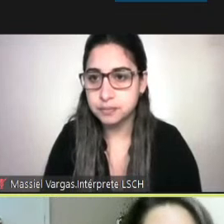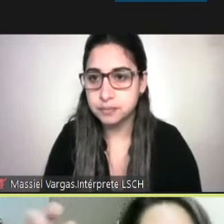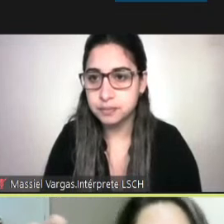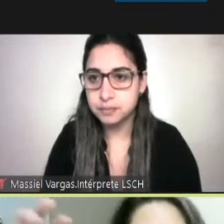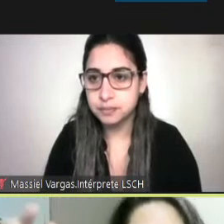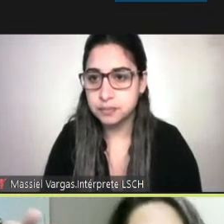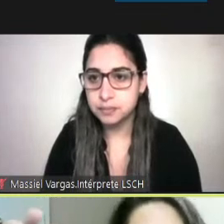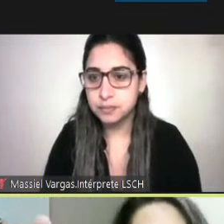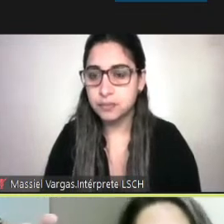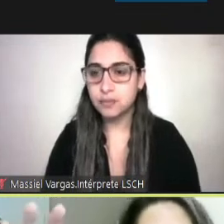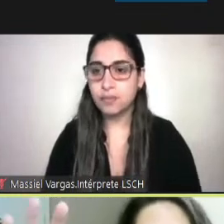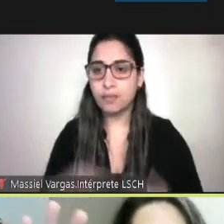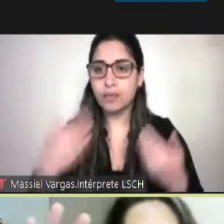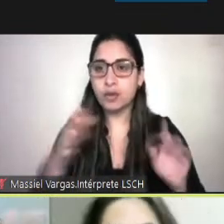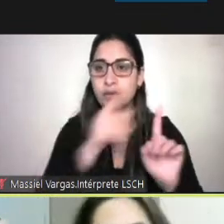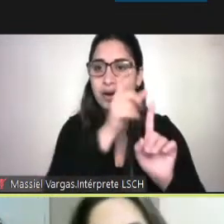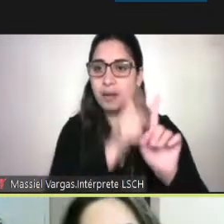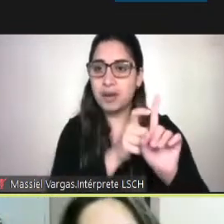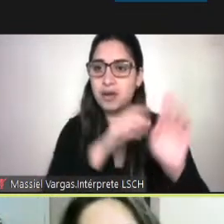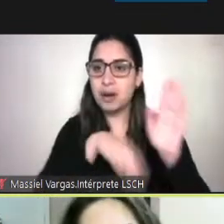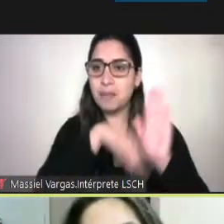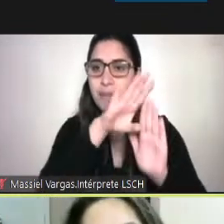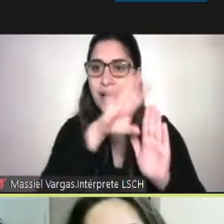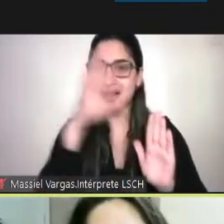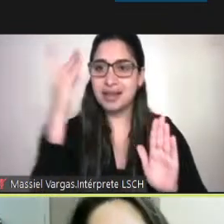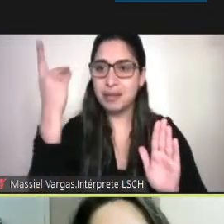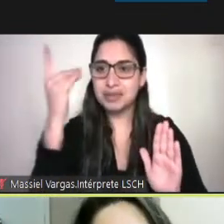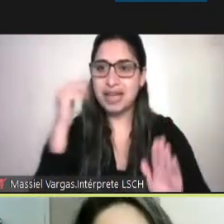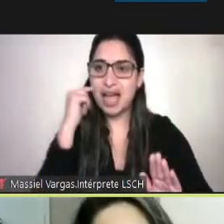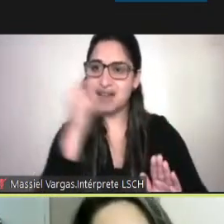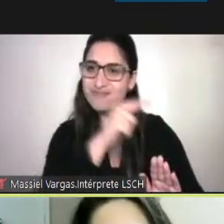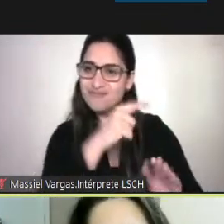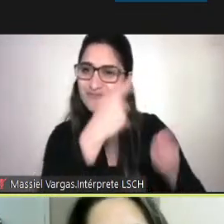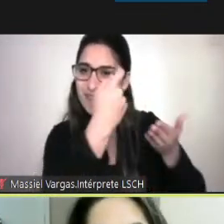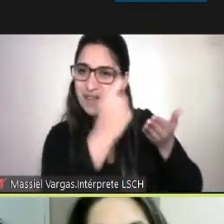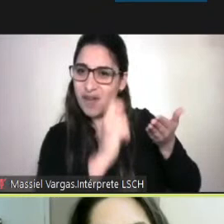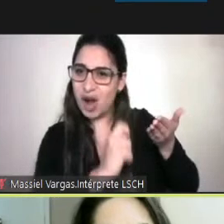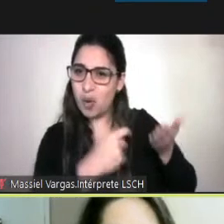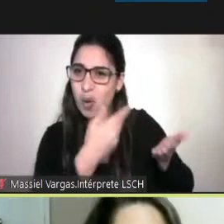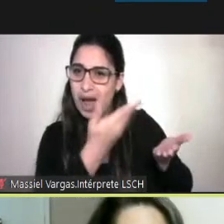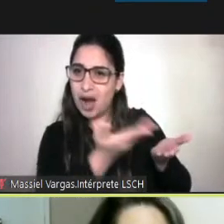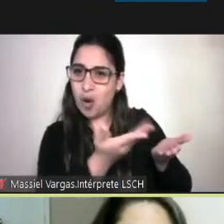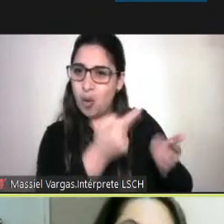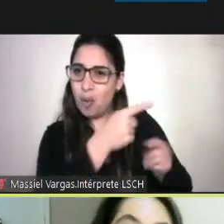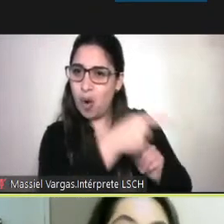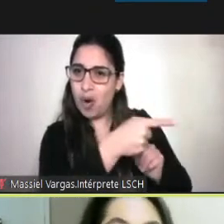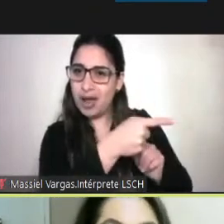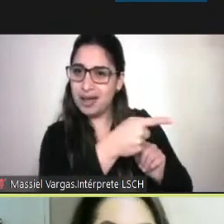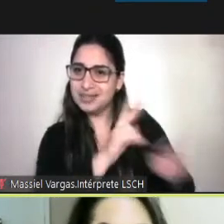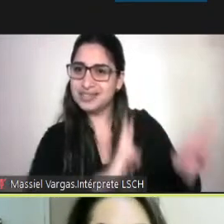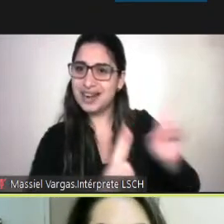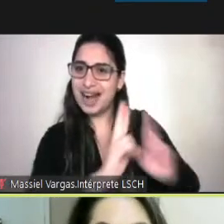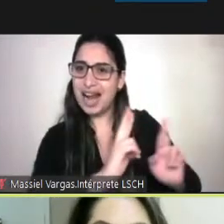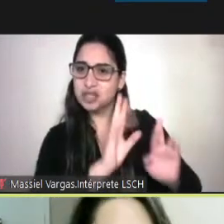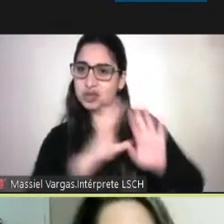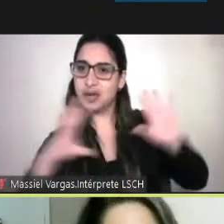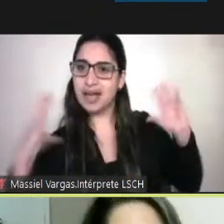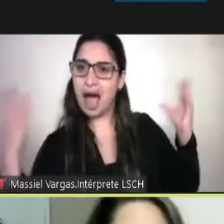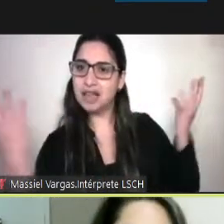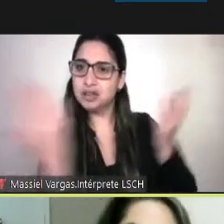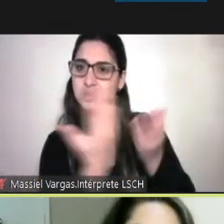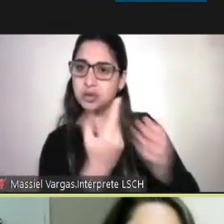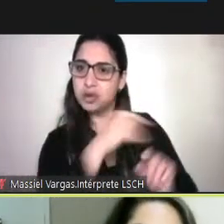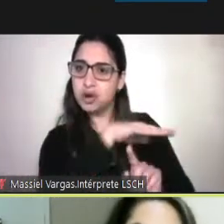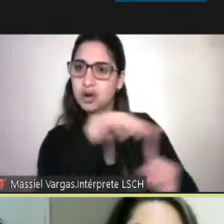tener una mayor discapacidad porque vamos a evaluarla respecto de cómo ella interactúa con el entorno y cómo este entorno le presenta